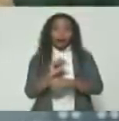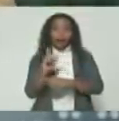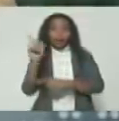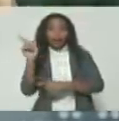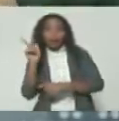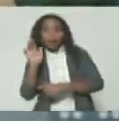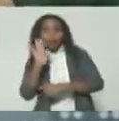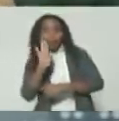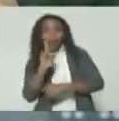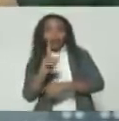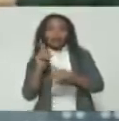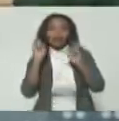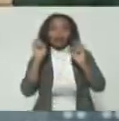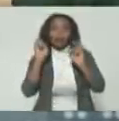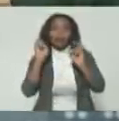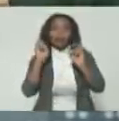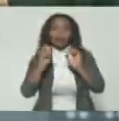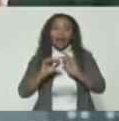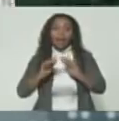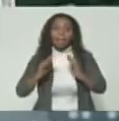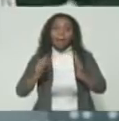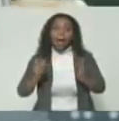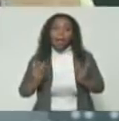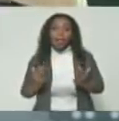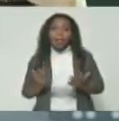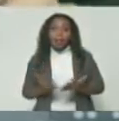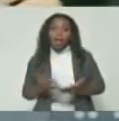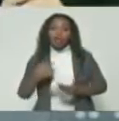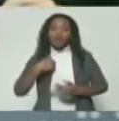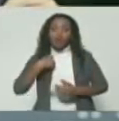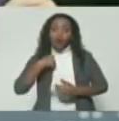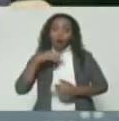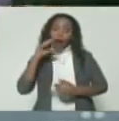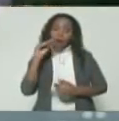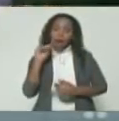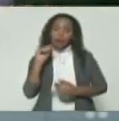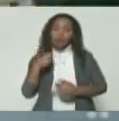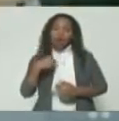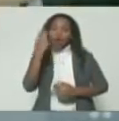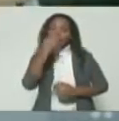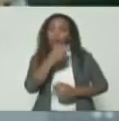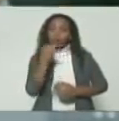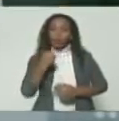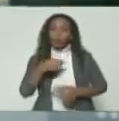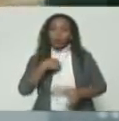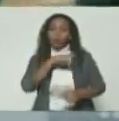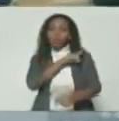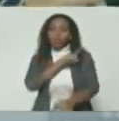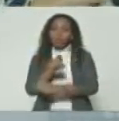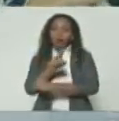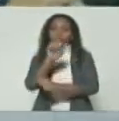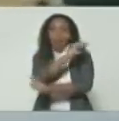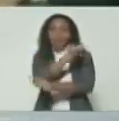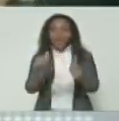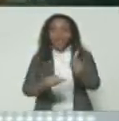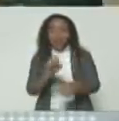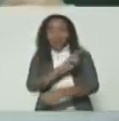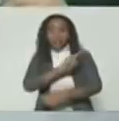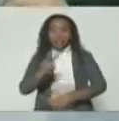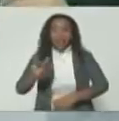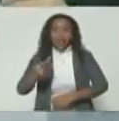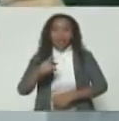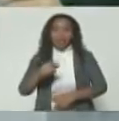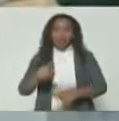pandemia. Yo hablé, me comprometí. Le di la orden a la vicepresidenta ejecutiva de